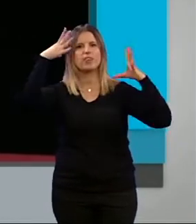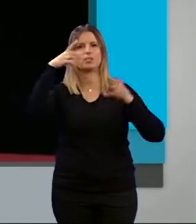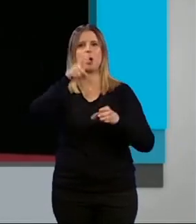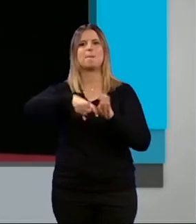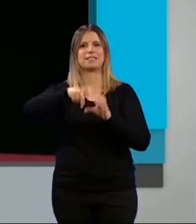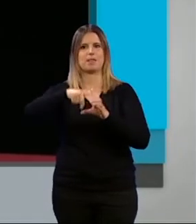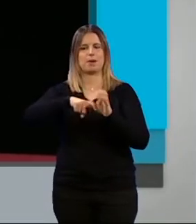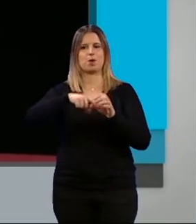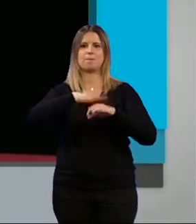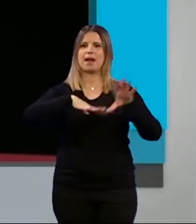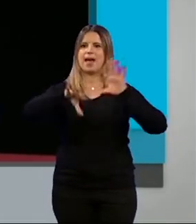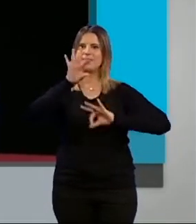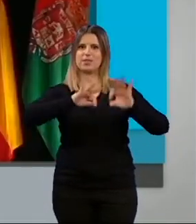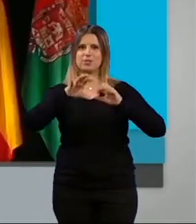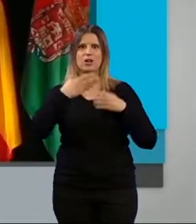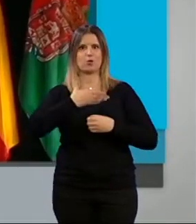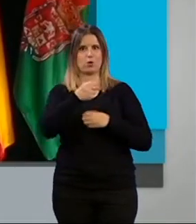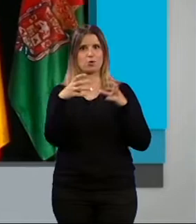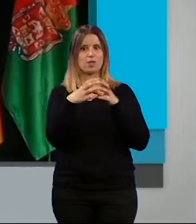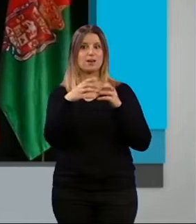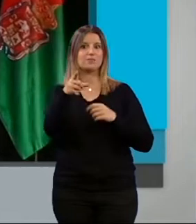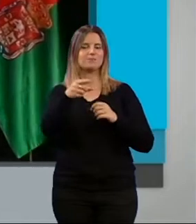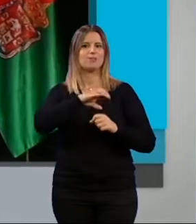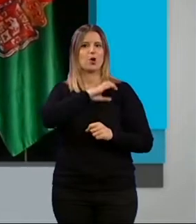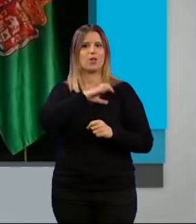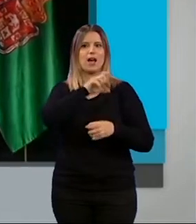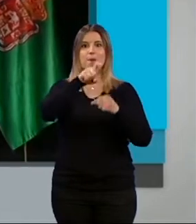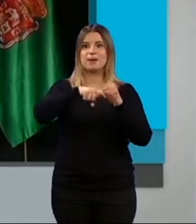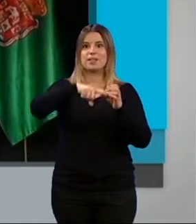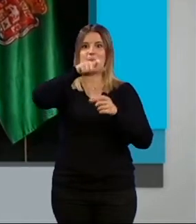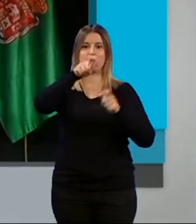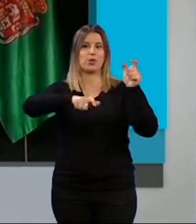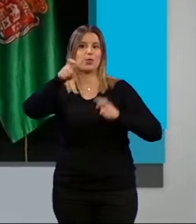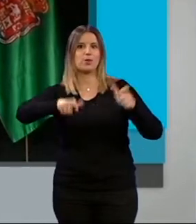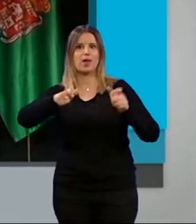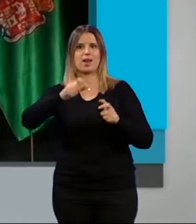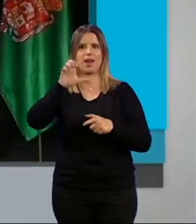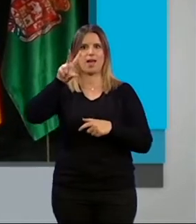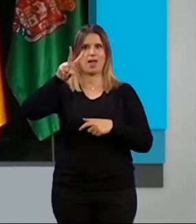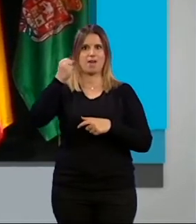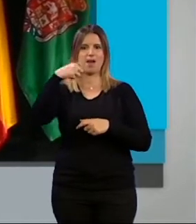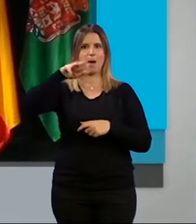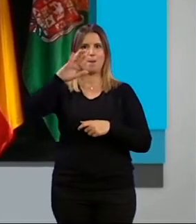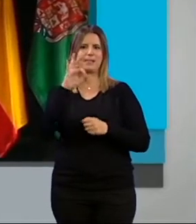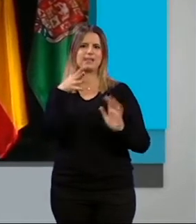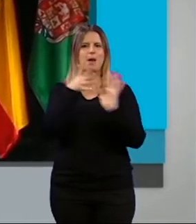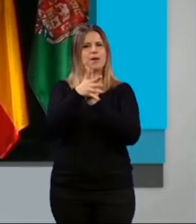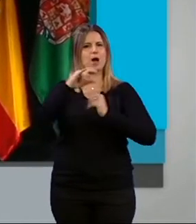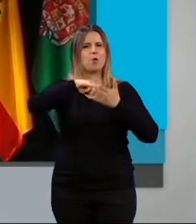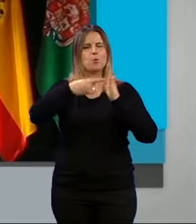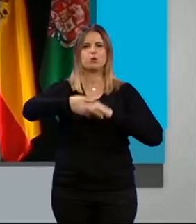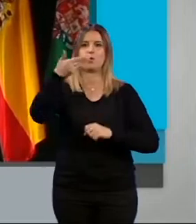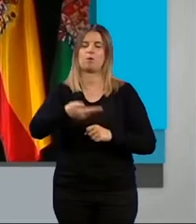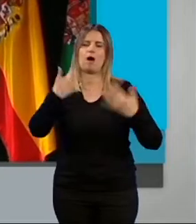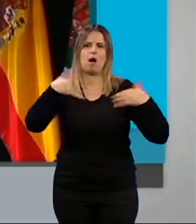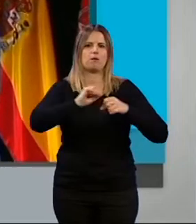ciudadanos en la toma de decisiones del ayuntamiento. De esta forma, la concejal de participación ciudadana Eva Martín ha explicado lo importante de este proyecto que a pesar del